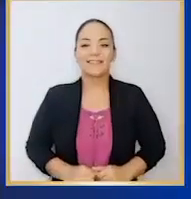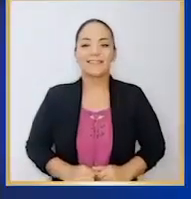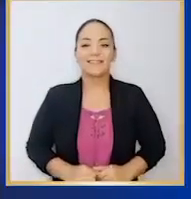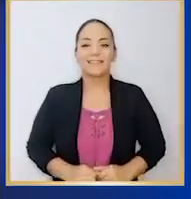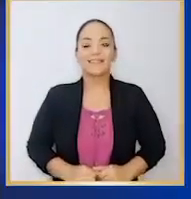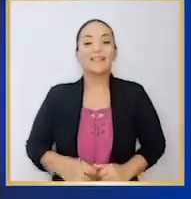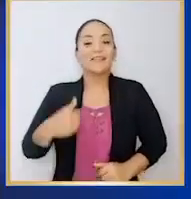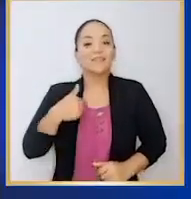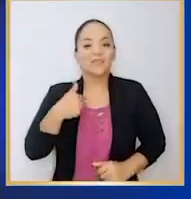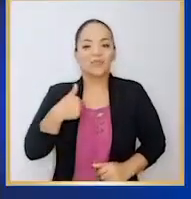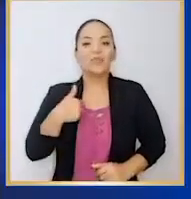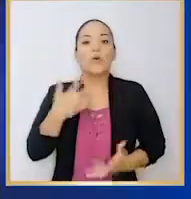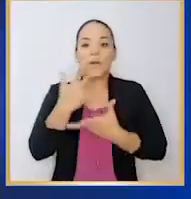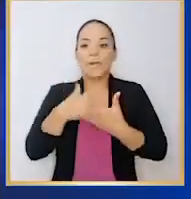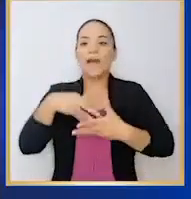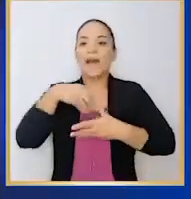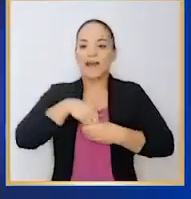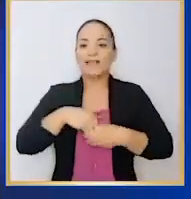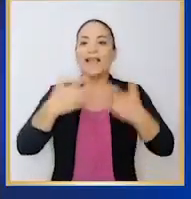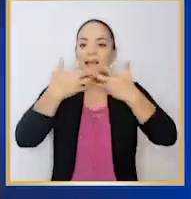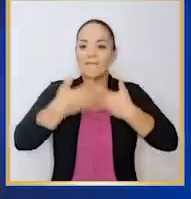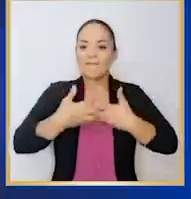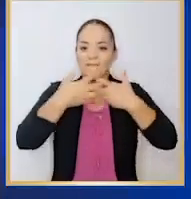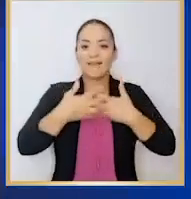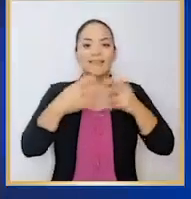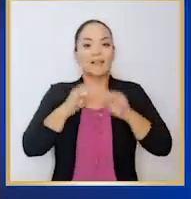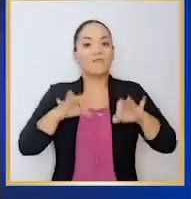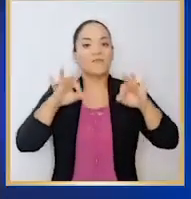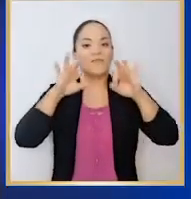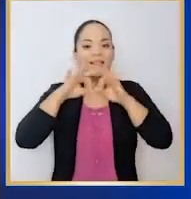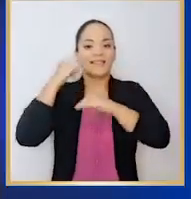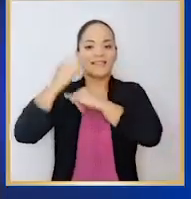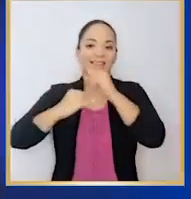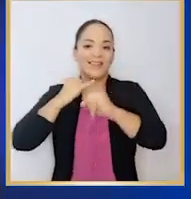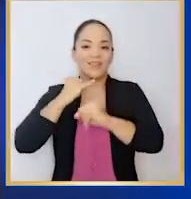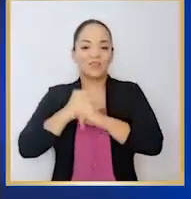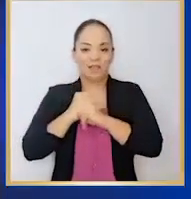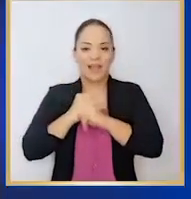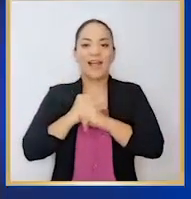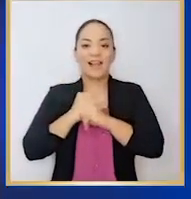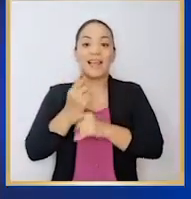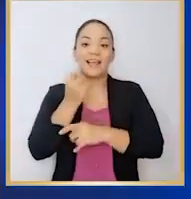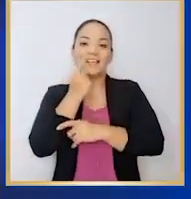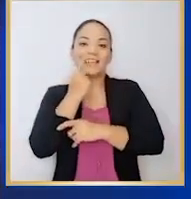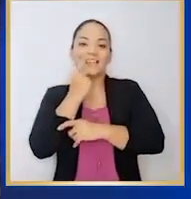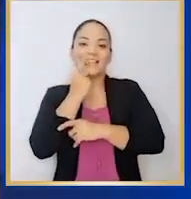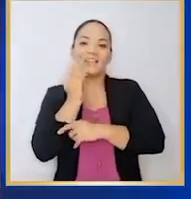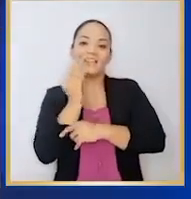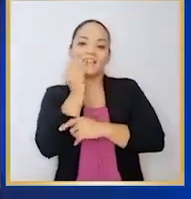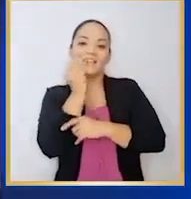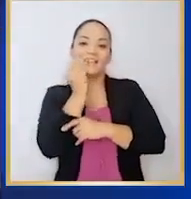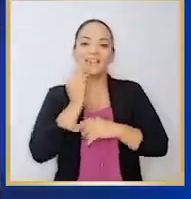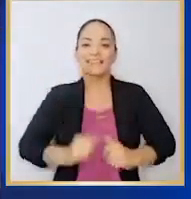Yo soy parte de EDS, de una de las empresas transnacionales más importantes en productos occidentales.